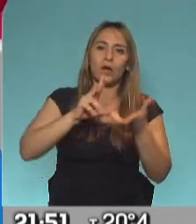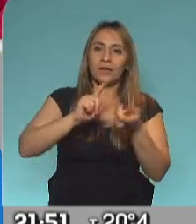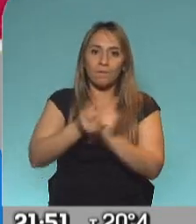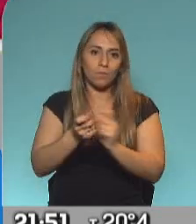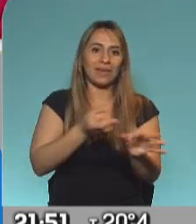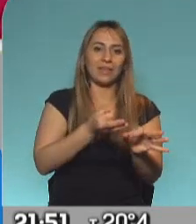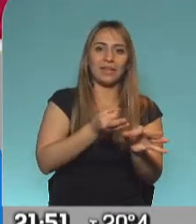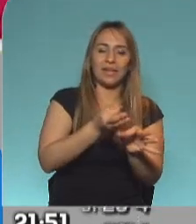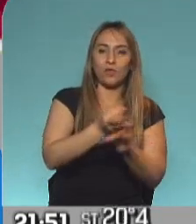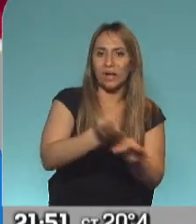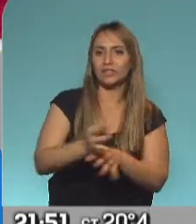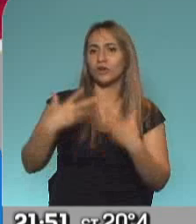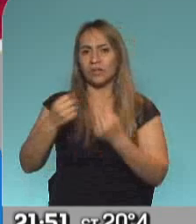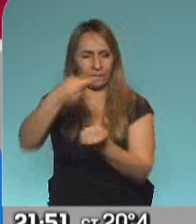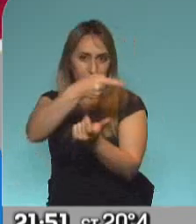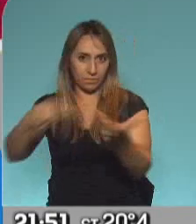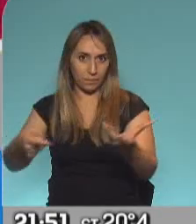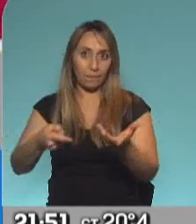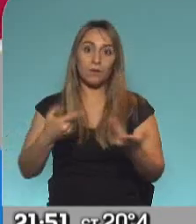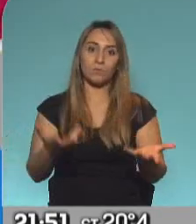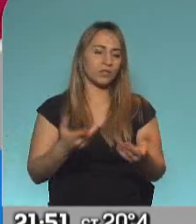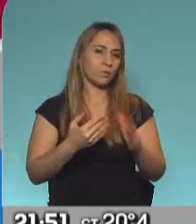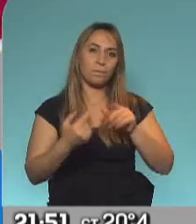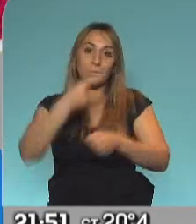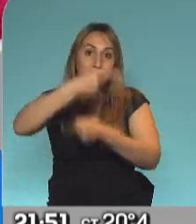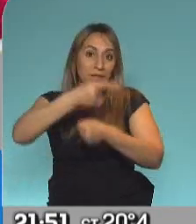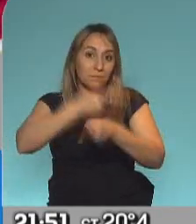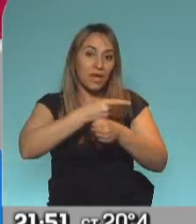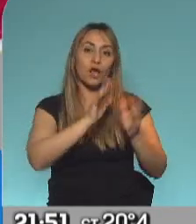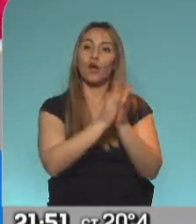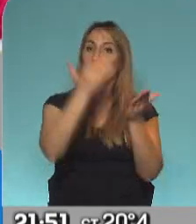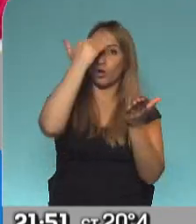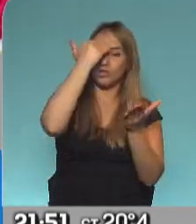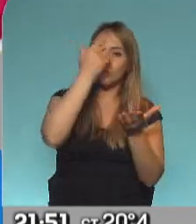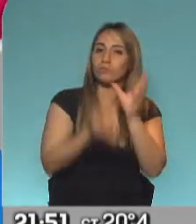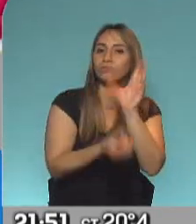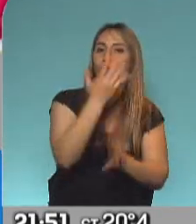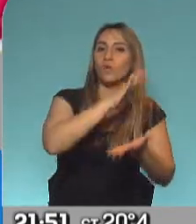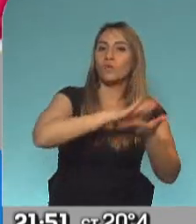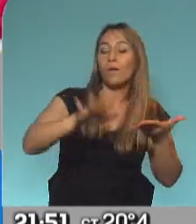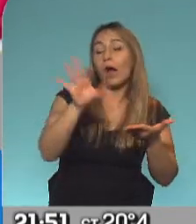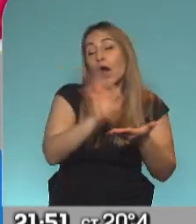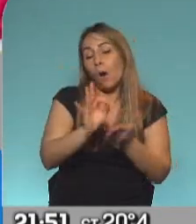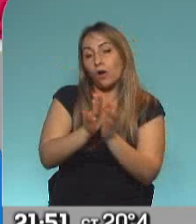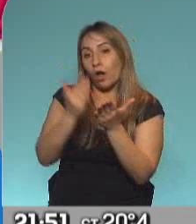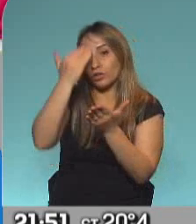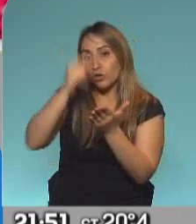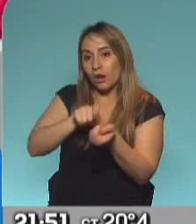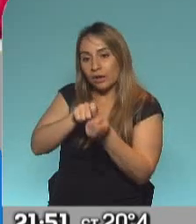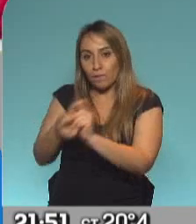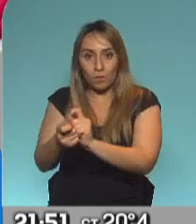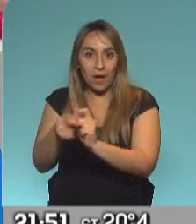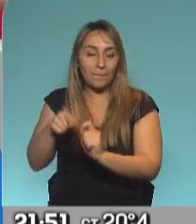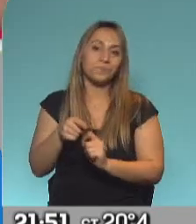etc. Es por eso que atacando el tema de la constitución o reformando, creando una nueva constitución, se crean unas condiciones de